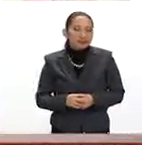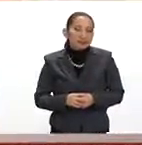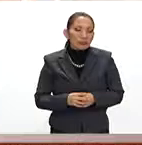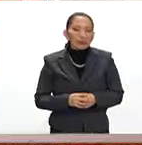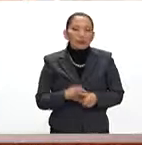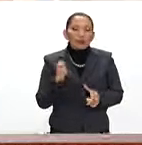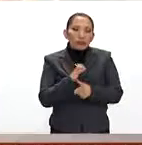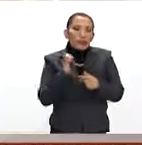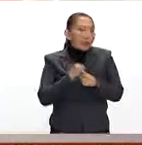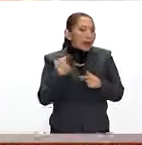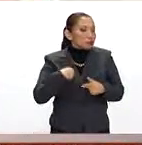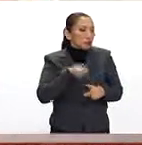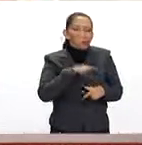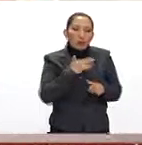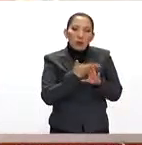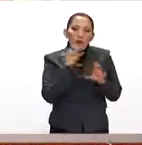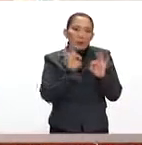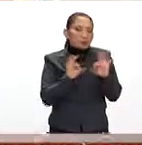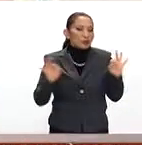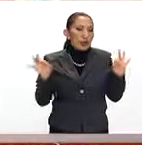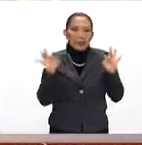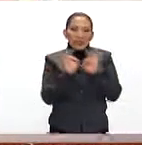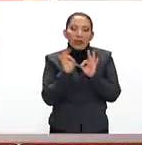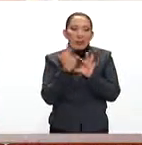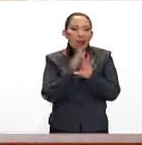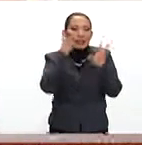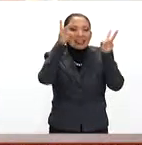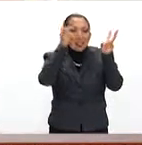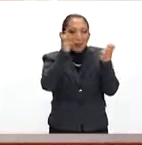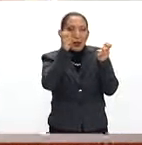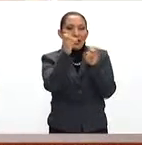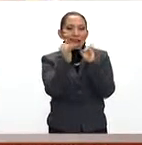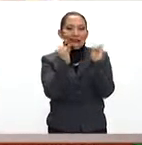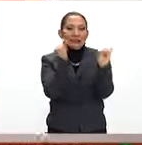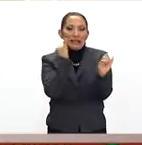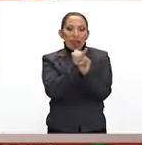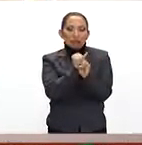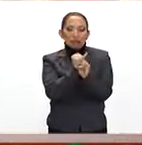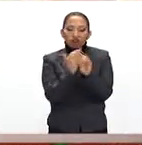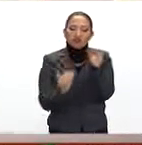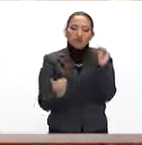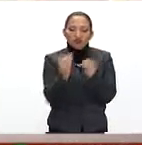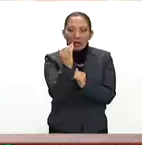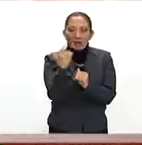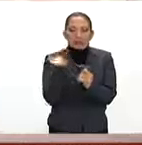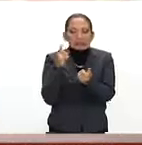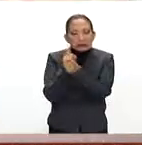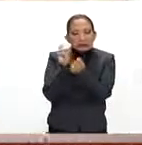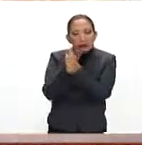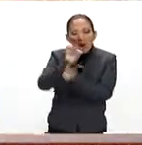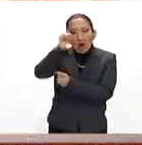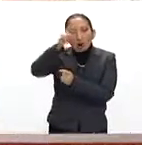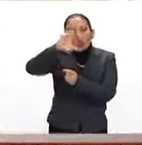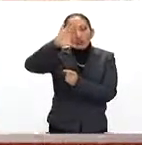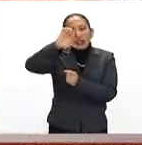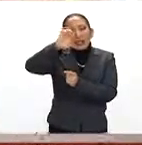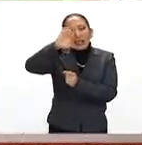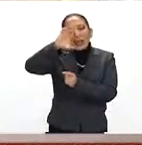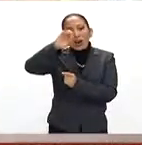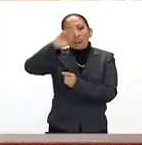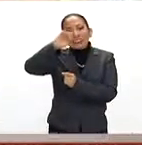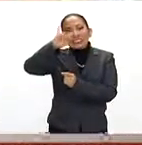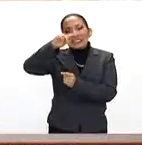se han ofrecido en ese evento. Y la verdad, el acceso a ese tipo de recursos nos ha ayudado muchísimo